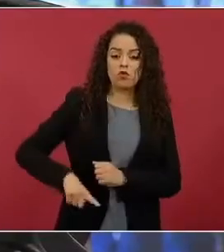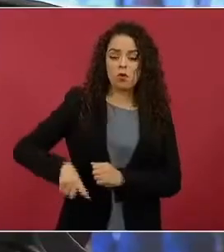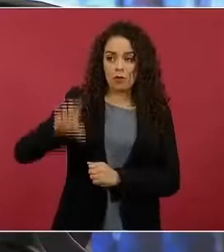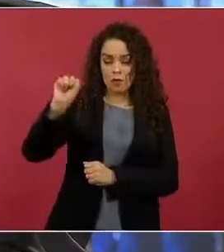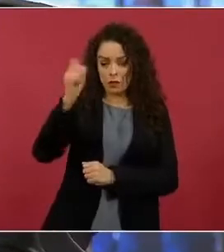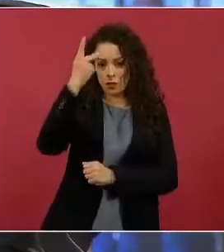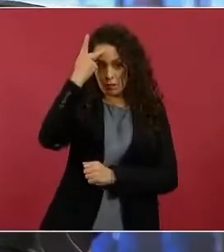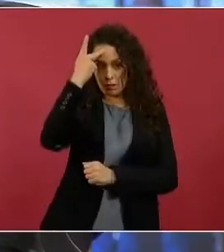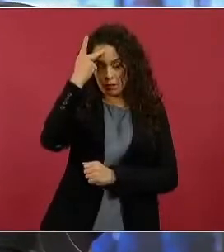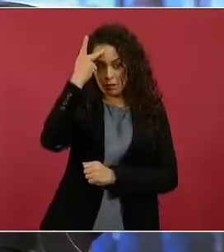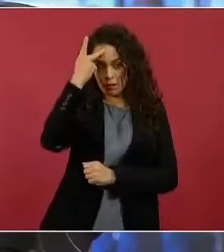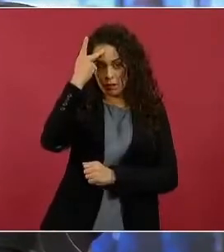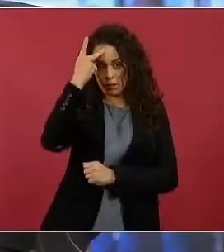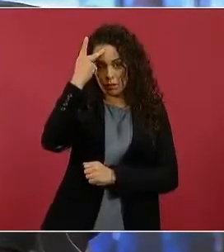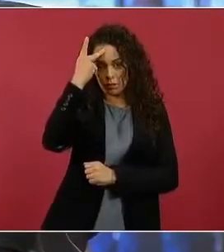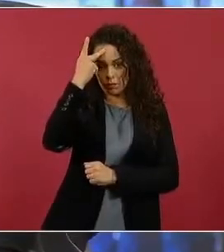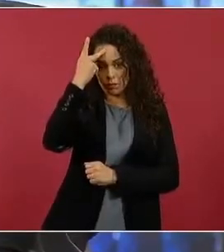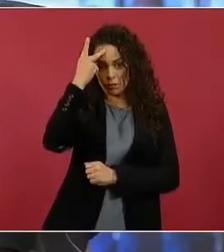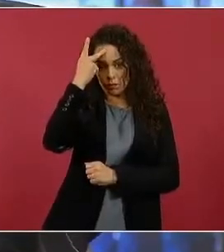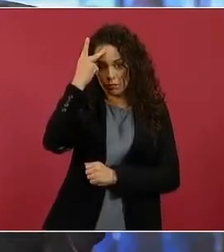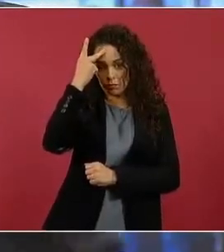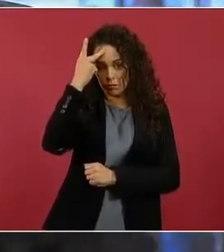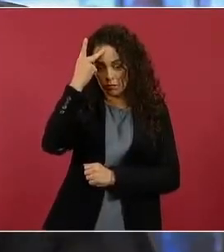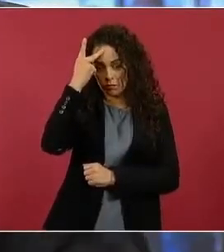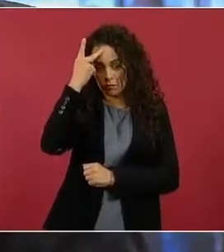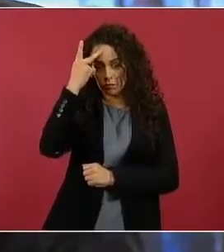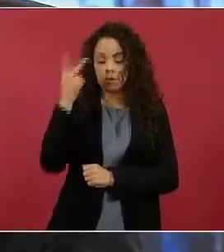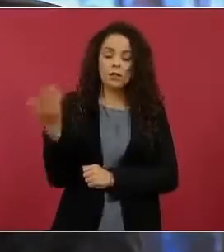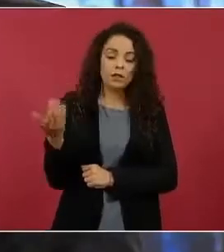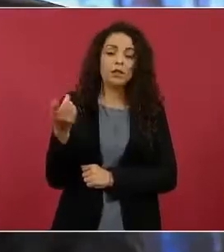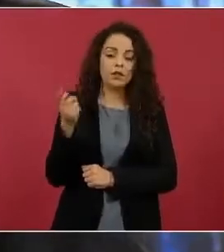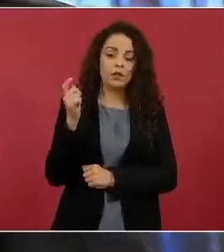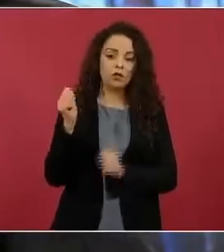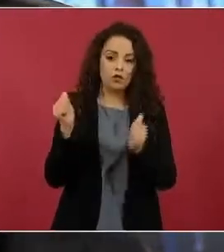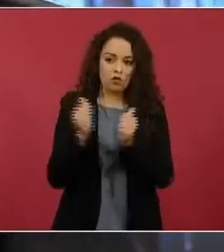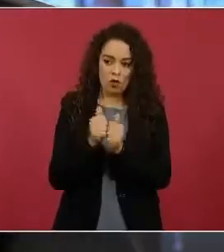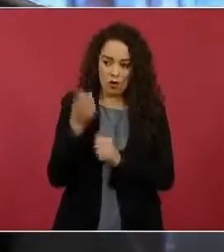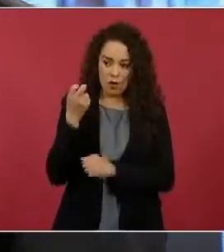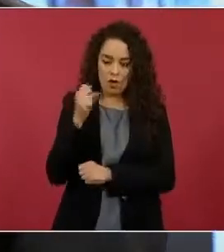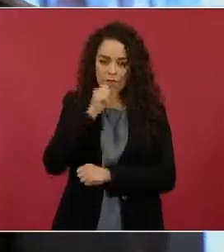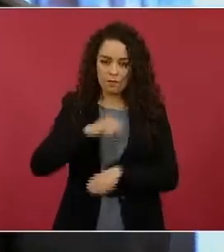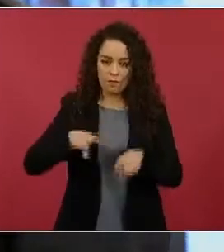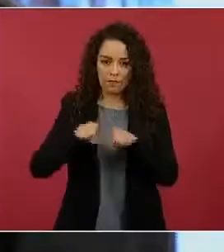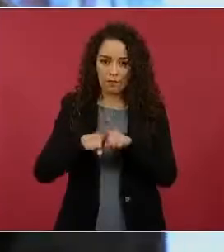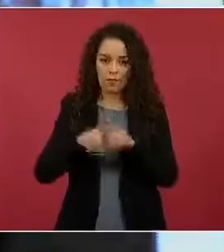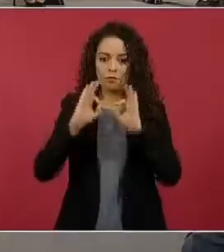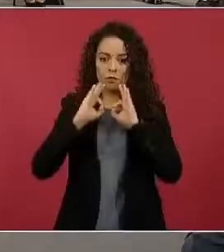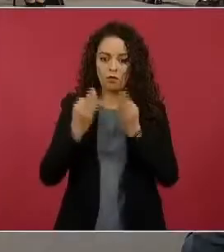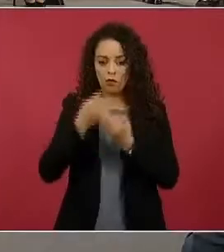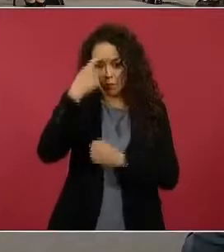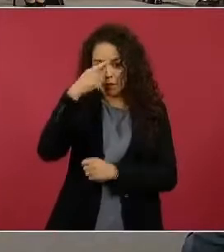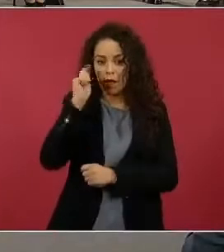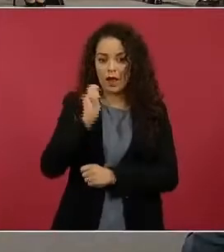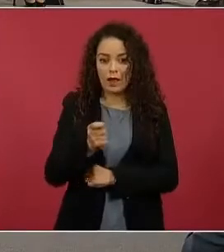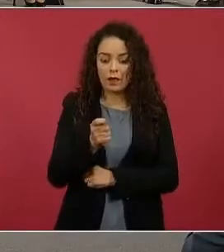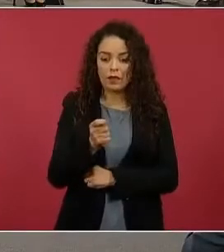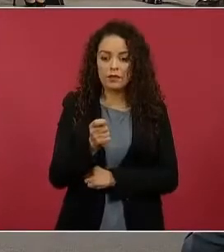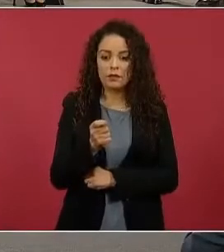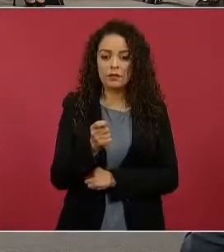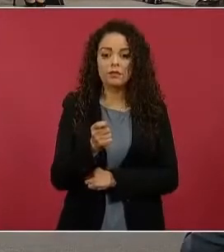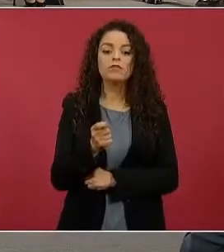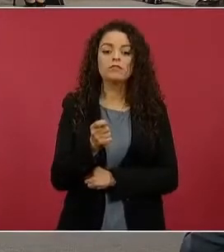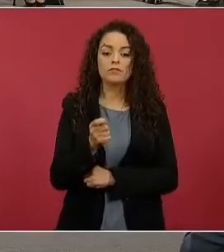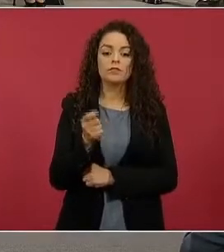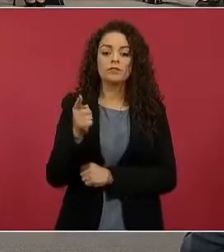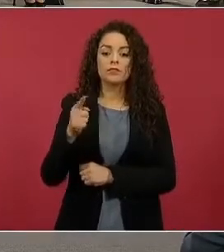Potosí y su fiscalía, con el propio mecanismo, para que su sede se radique en el